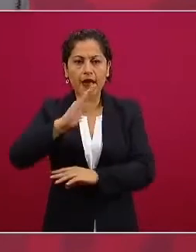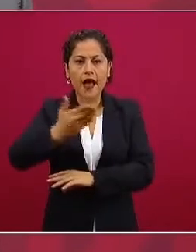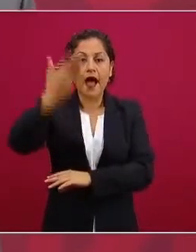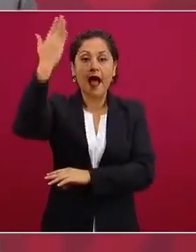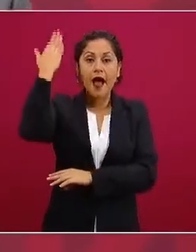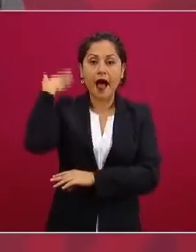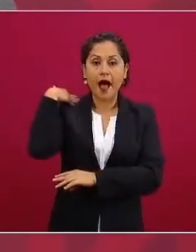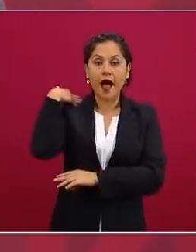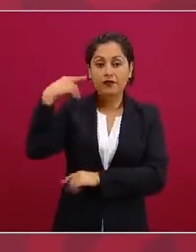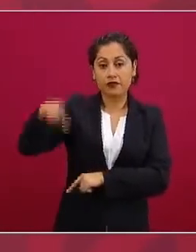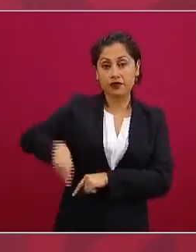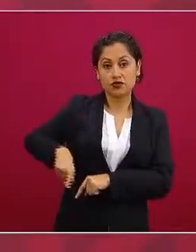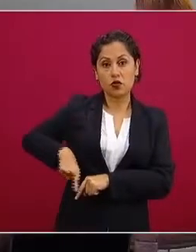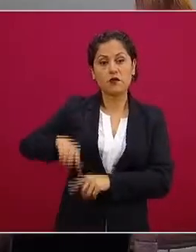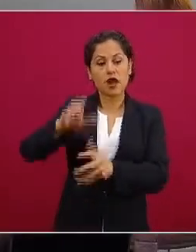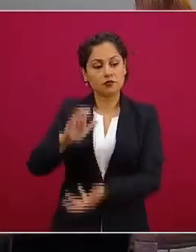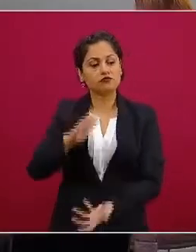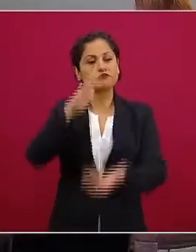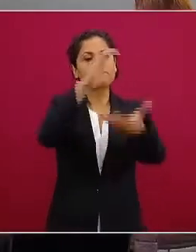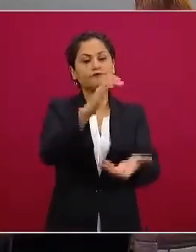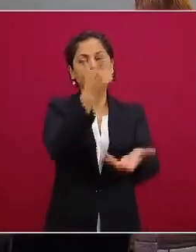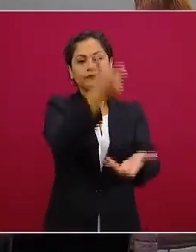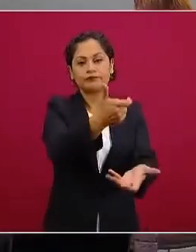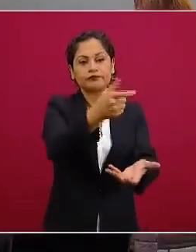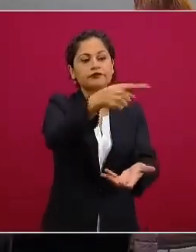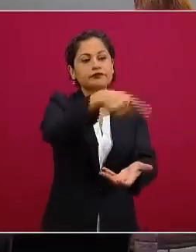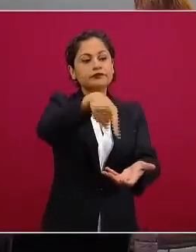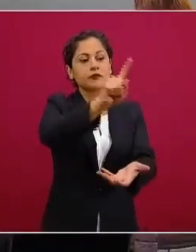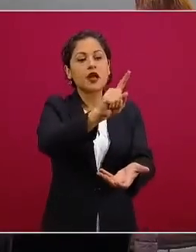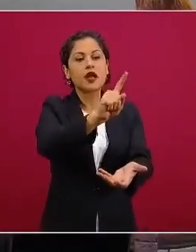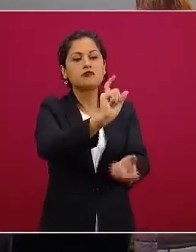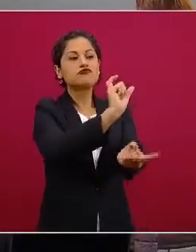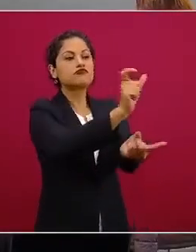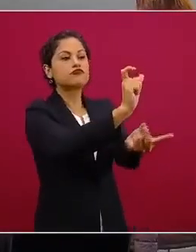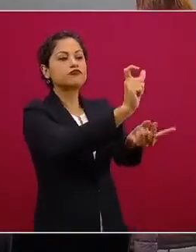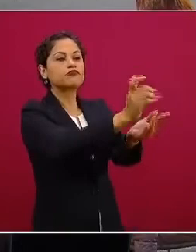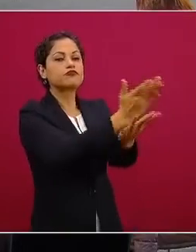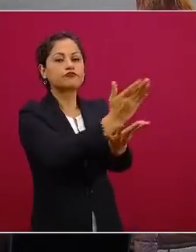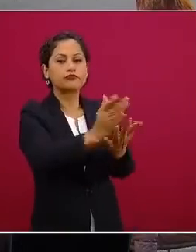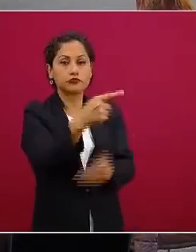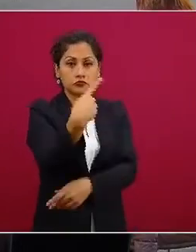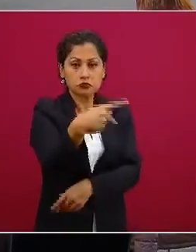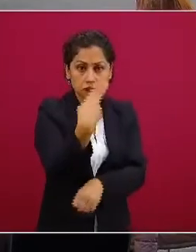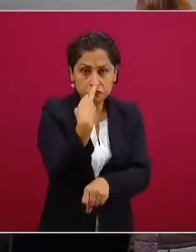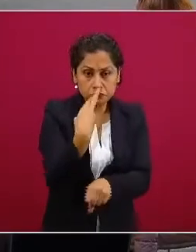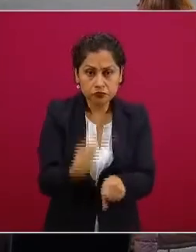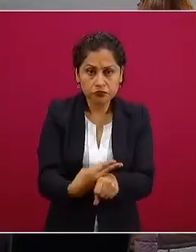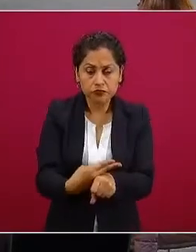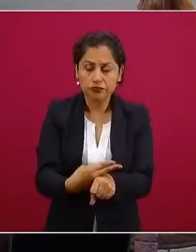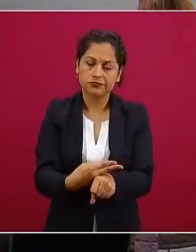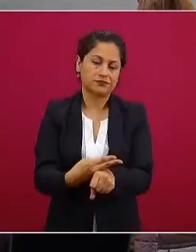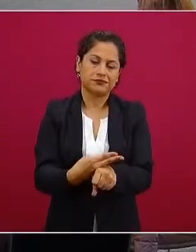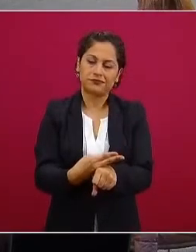ahora todo es directo al beneficiario entonces